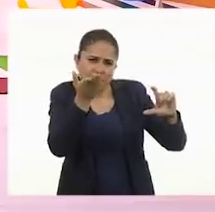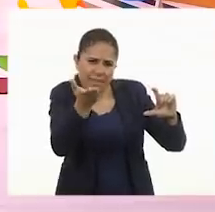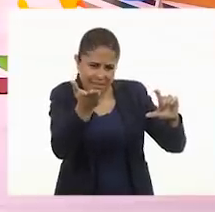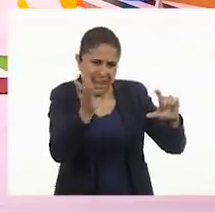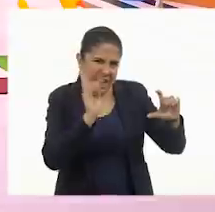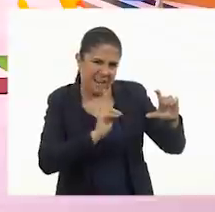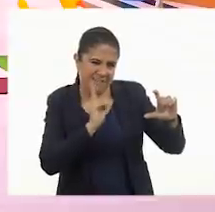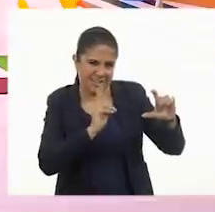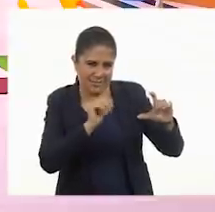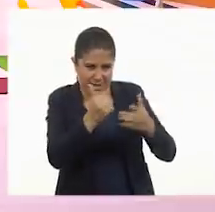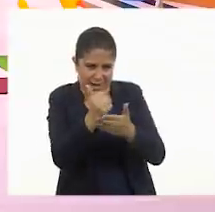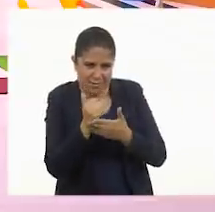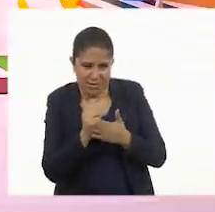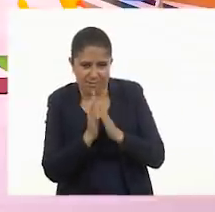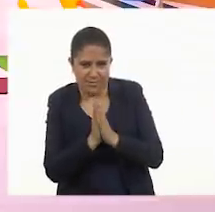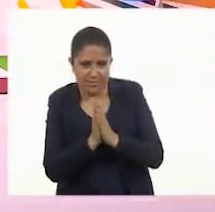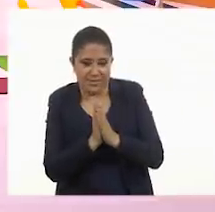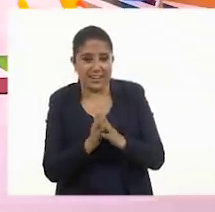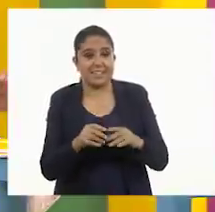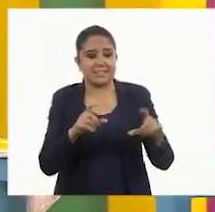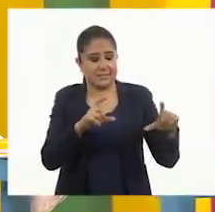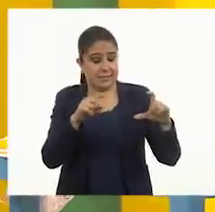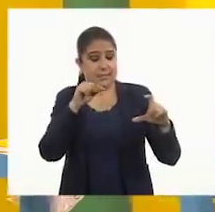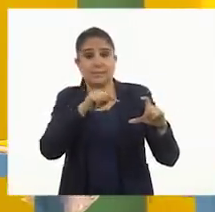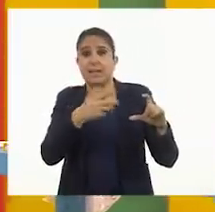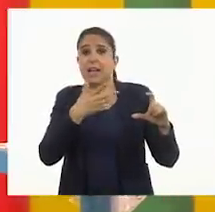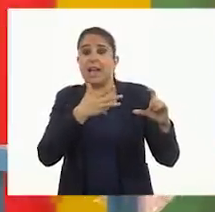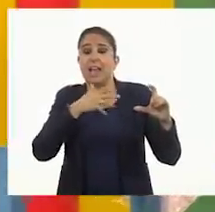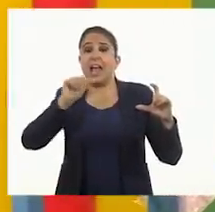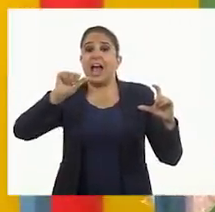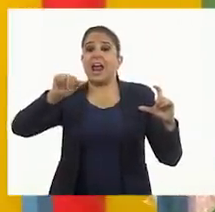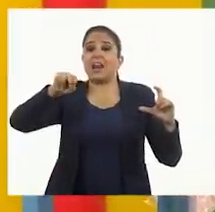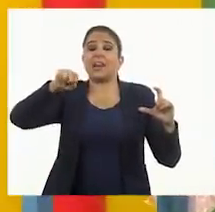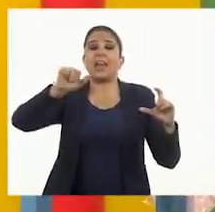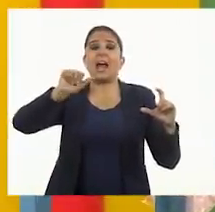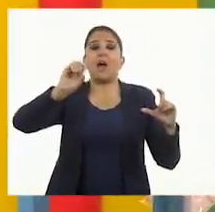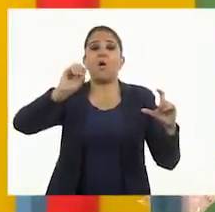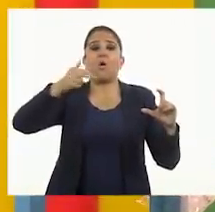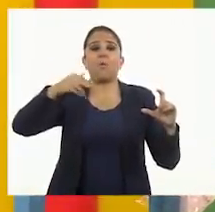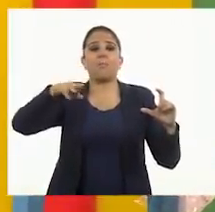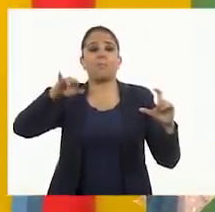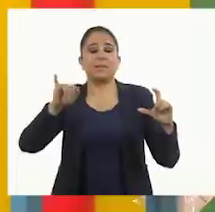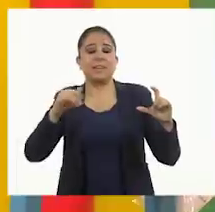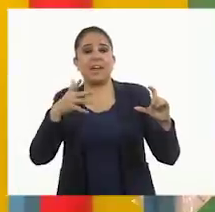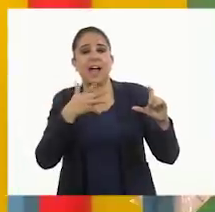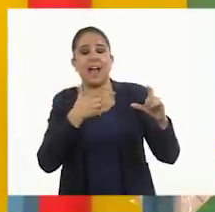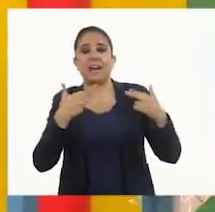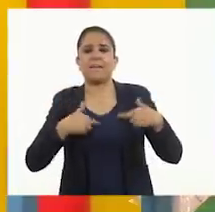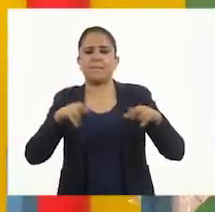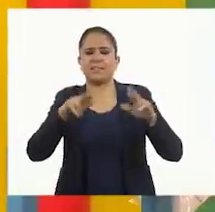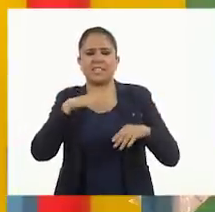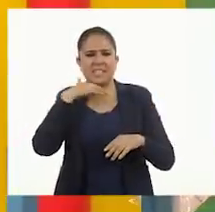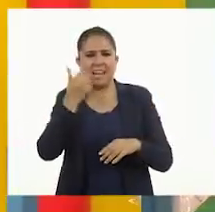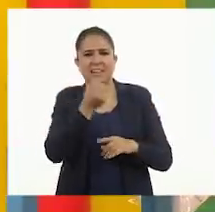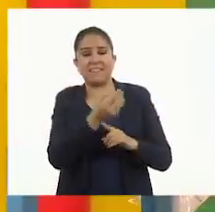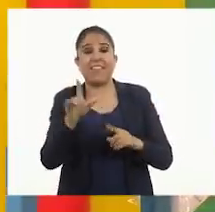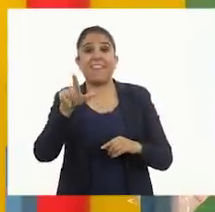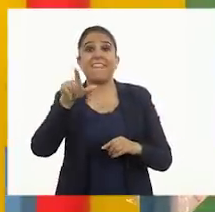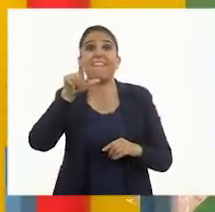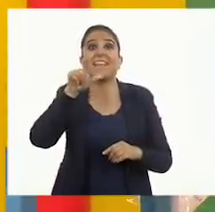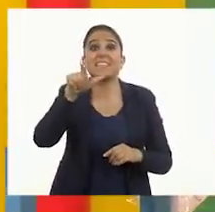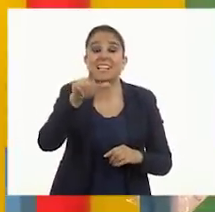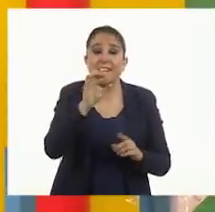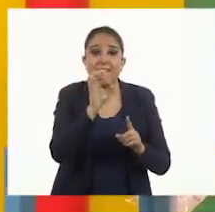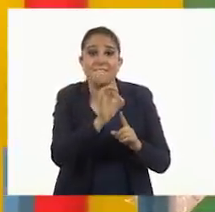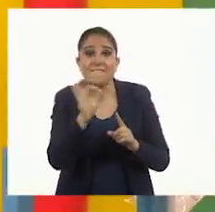¿Me ayudas, por favor? A ver, yo tengo aquí a Naomi. Ella nos dice que representemos diecisiete